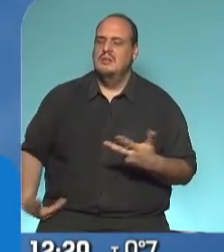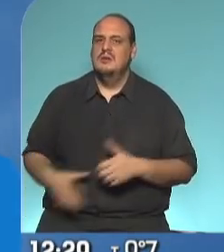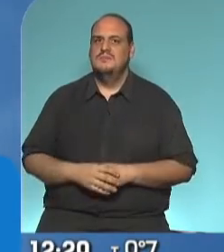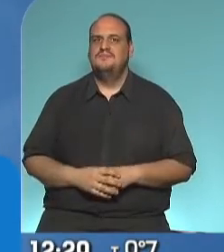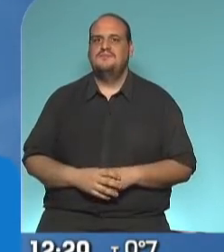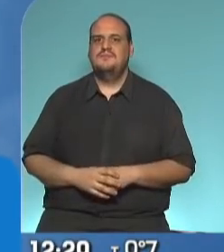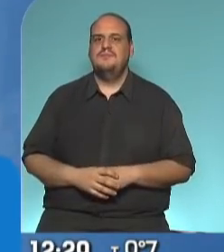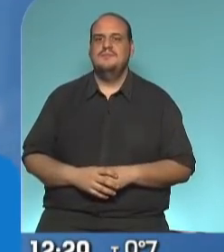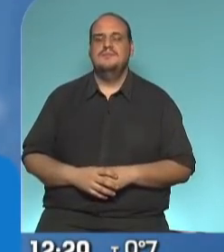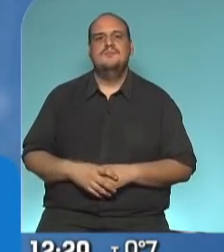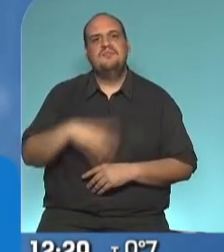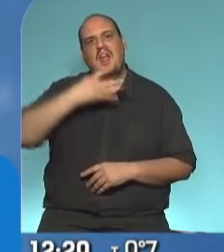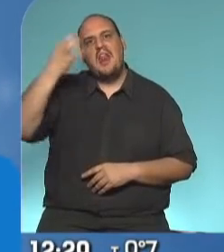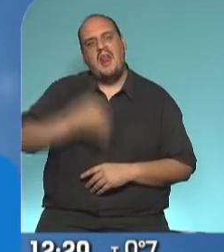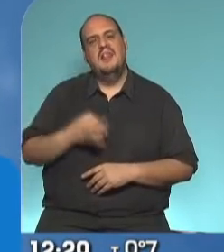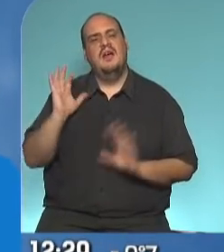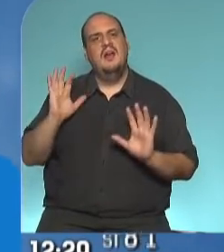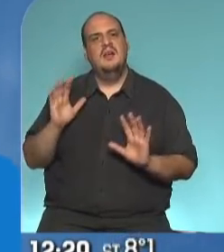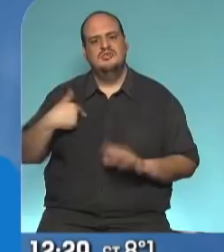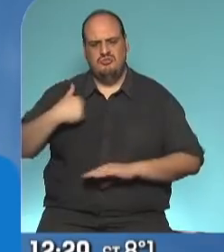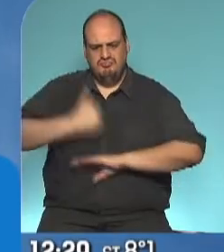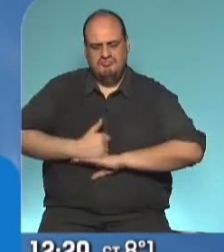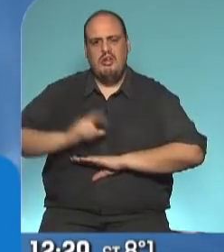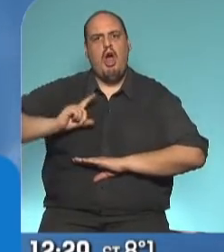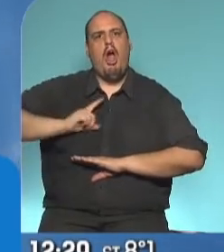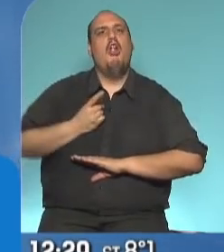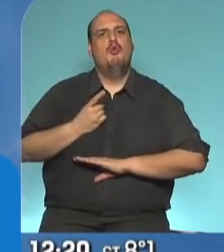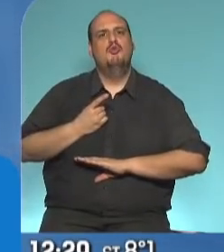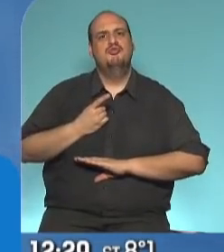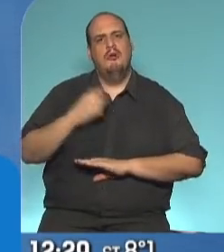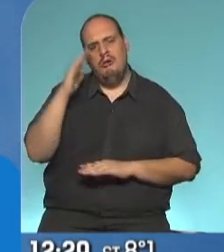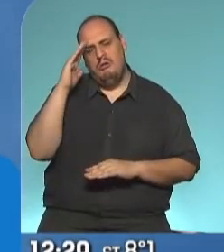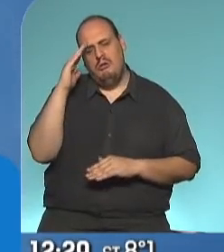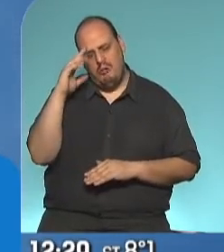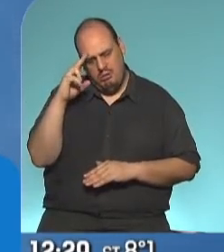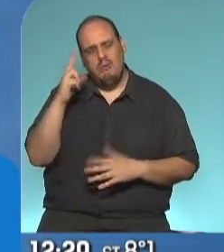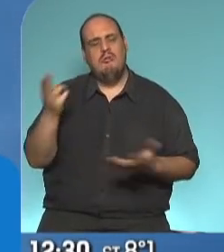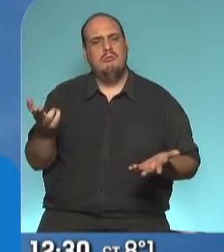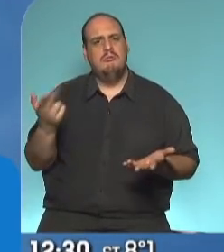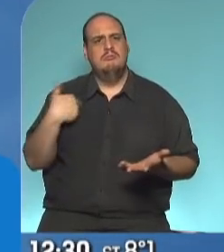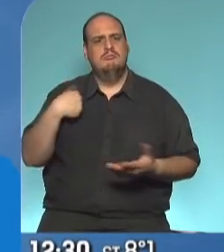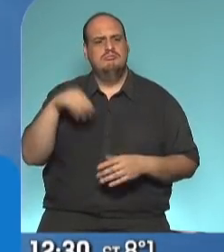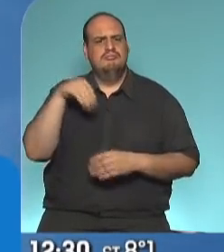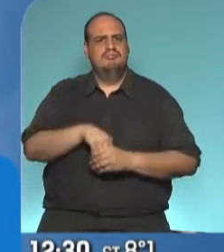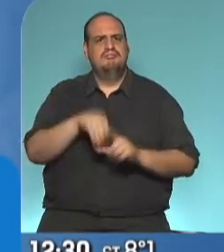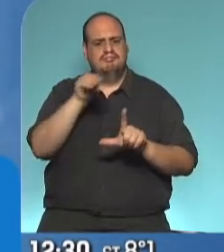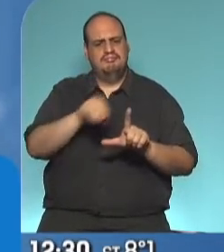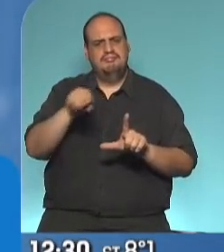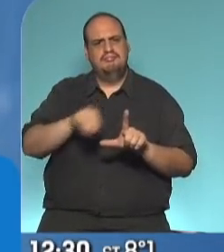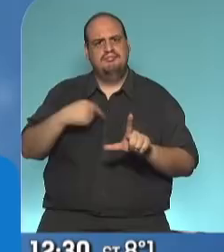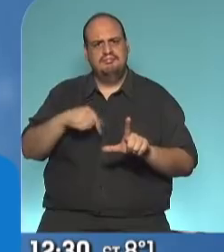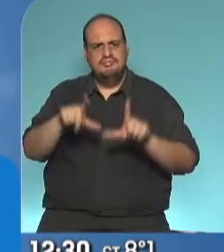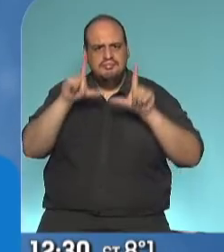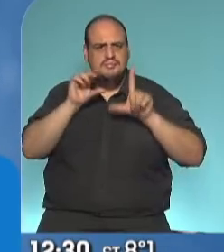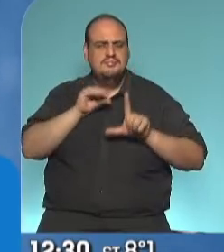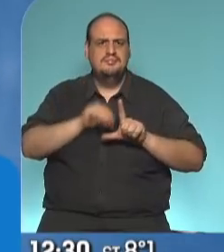es un enorme orgullo, un enorme honor participar de este acto en el